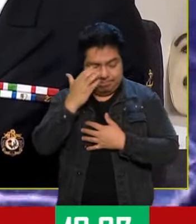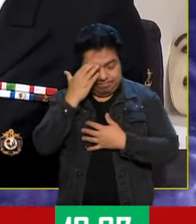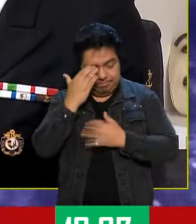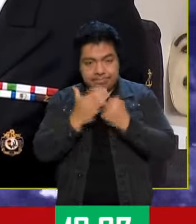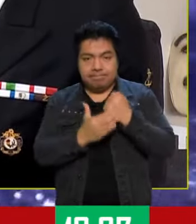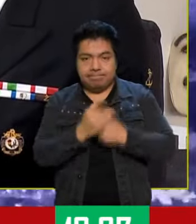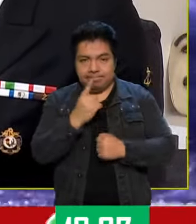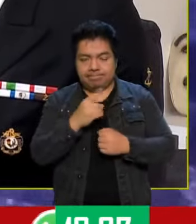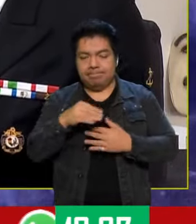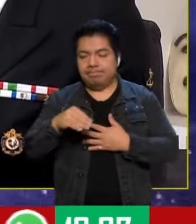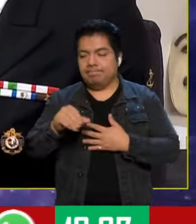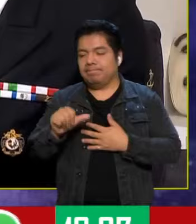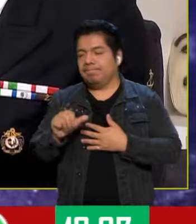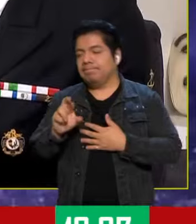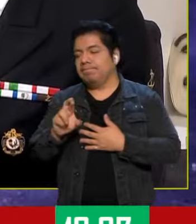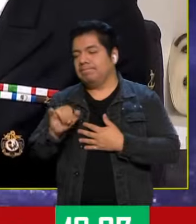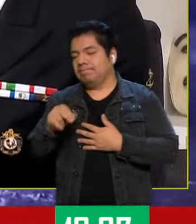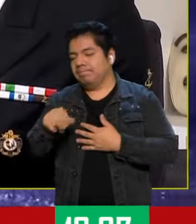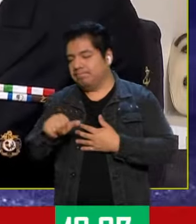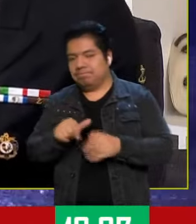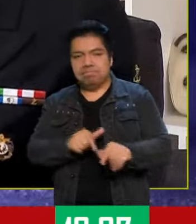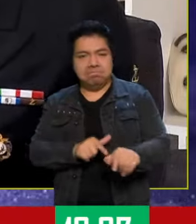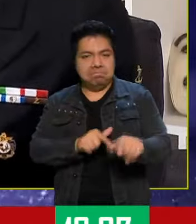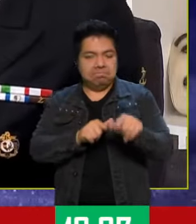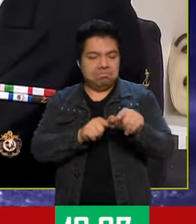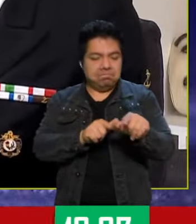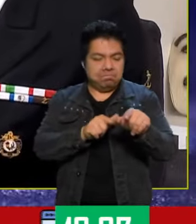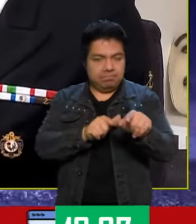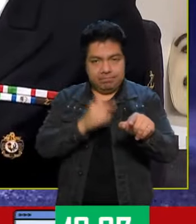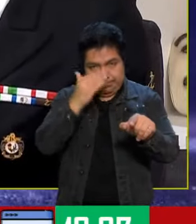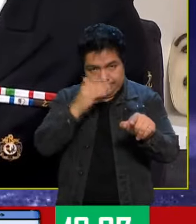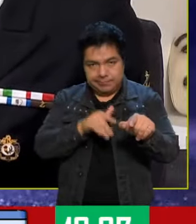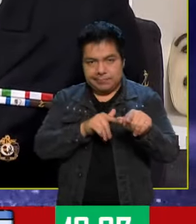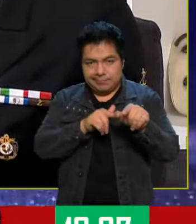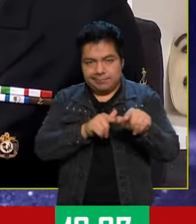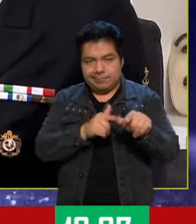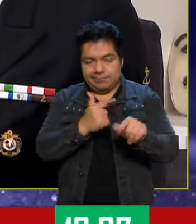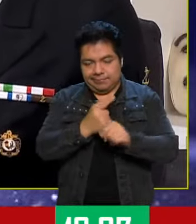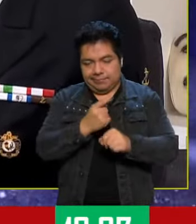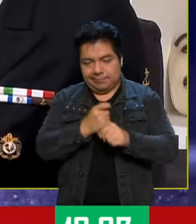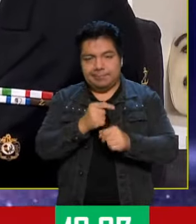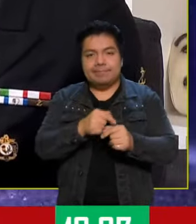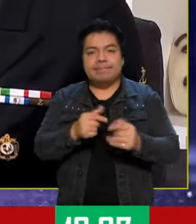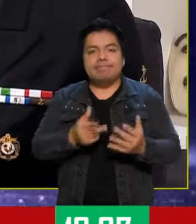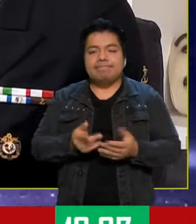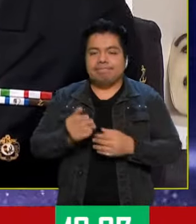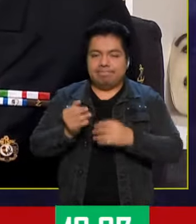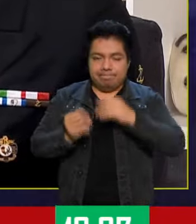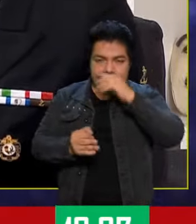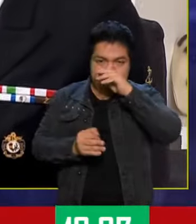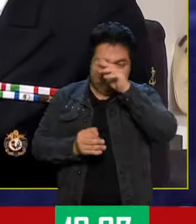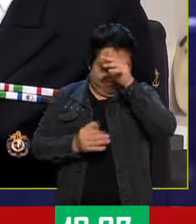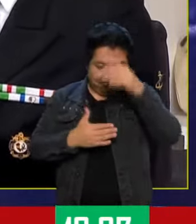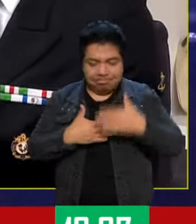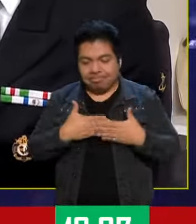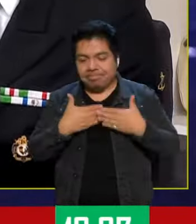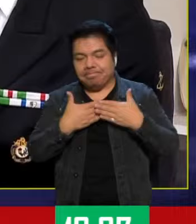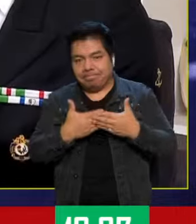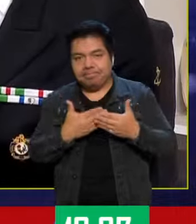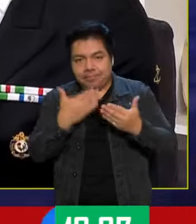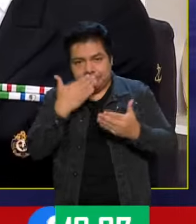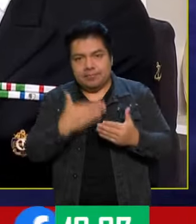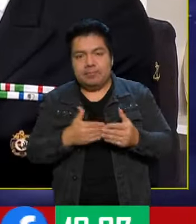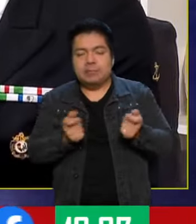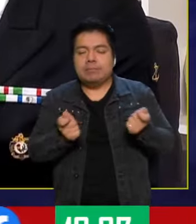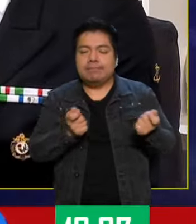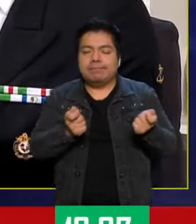sí es como en otro medio. Continuamos y conservamos con ese número uno, ¿no? De aceptación y de credibilidad por la eficiencia de